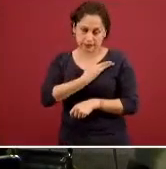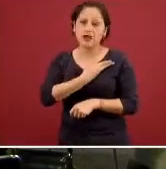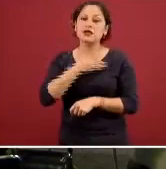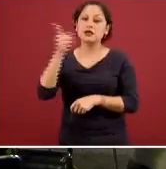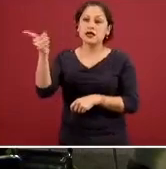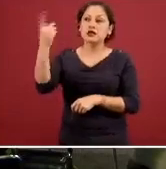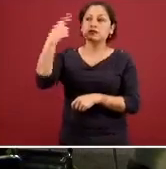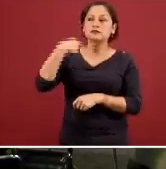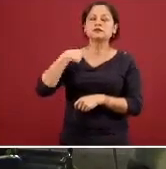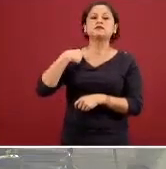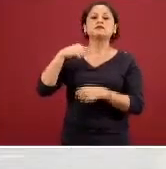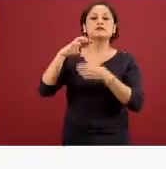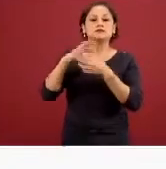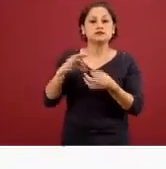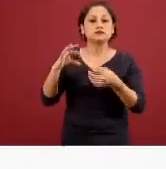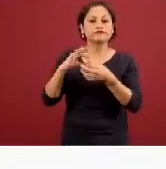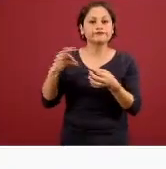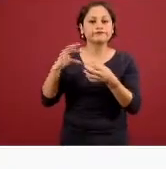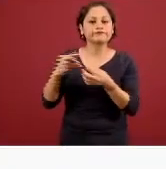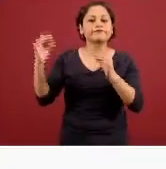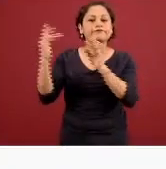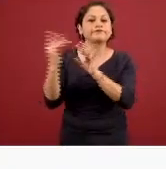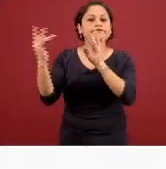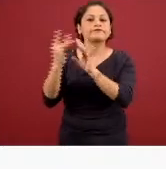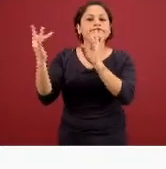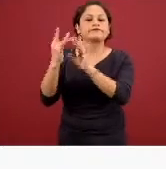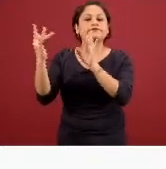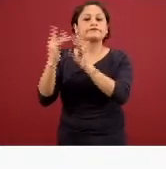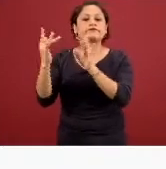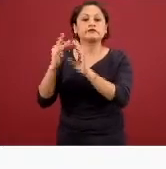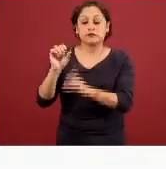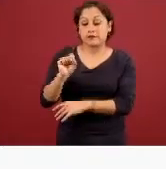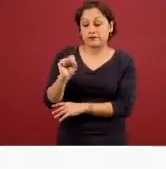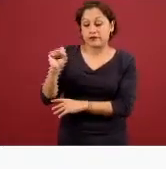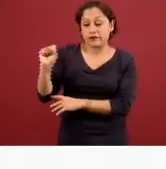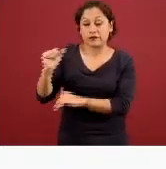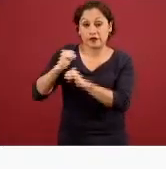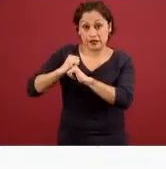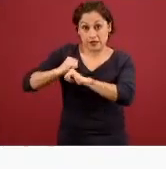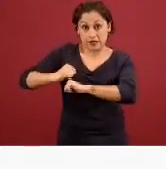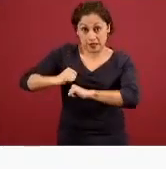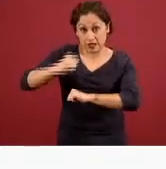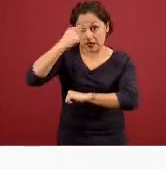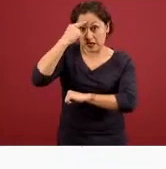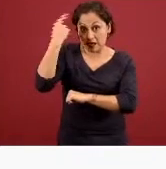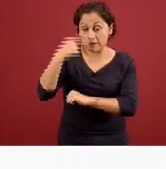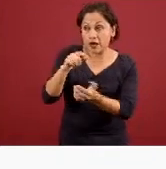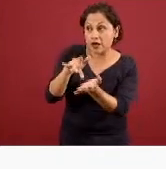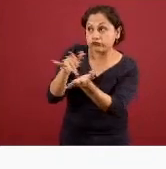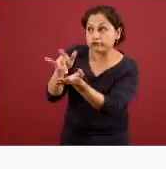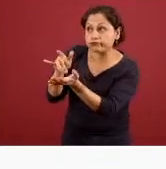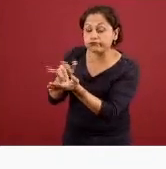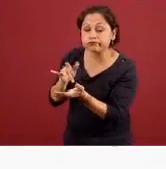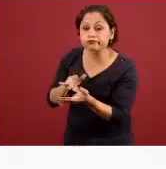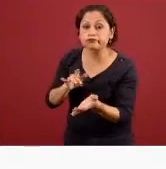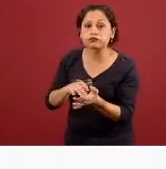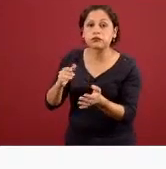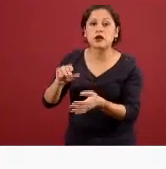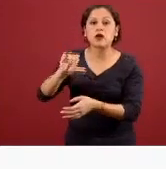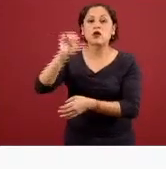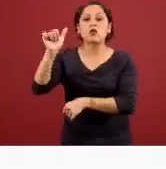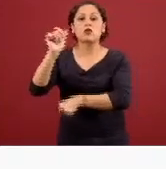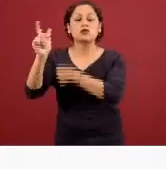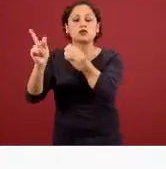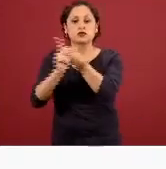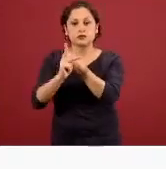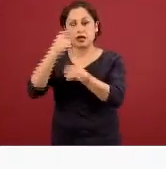arduo diario cotidiano que se está llevando por parte de la Secretaría de Salud para poder dar cara a estas necesidades de salud